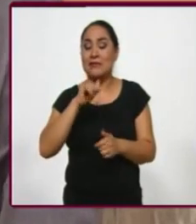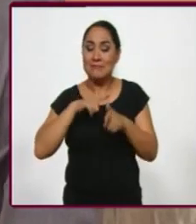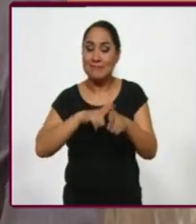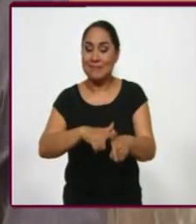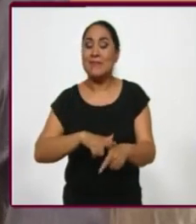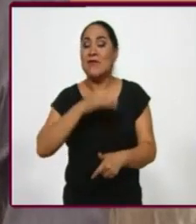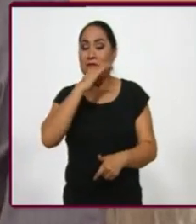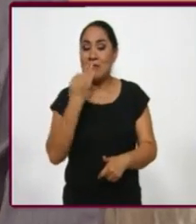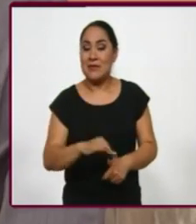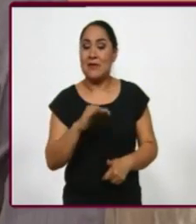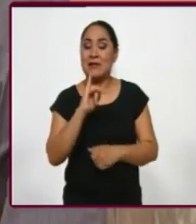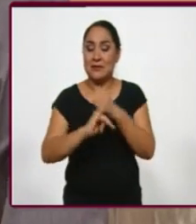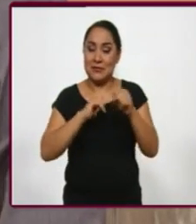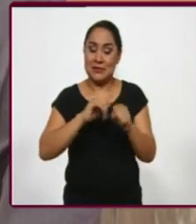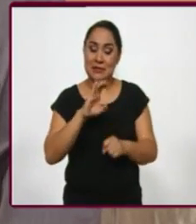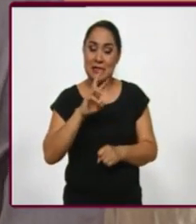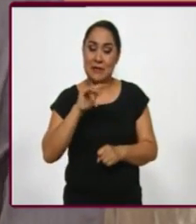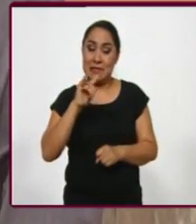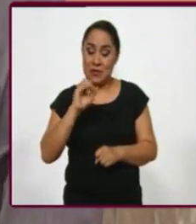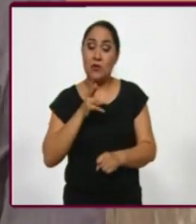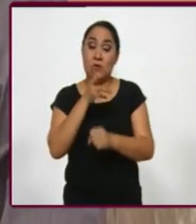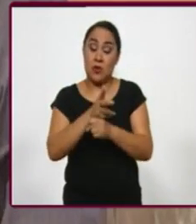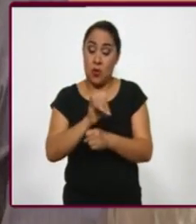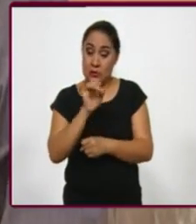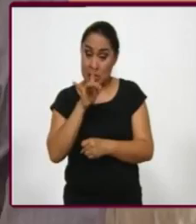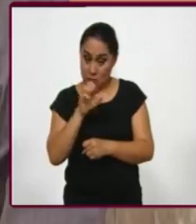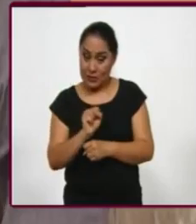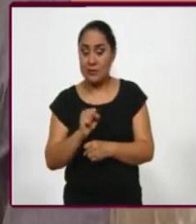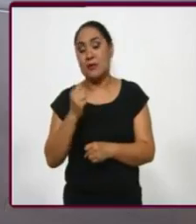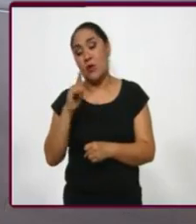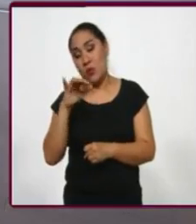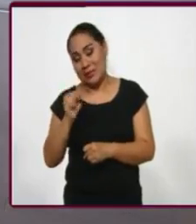Internacional Cervantino, con imágenes de José Luis Cortés y Luis Virgilio. Buenas tardes.